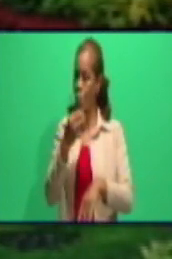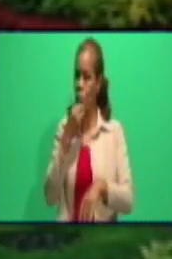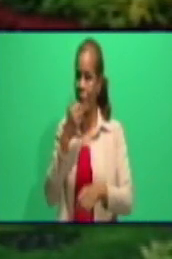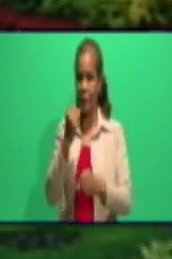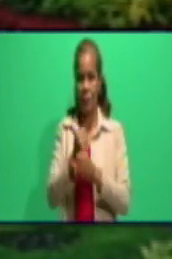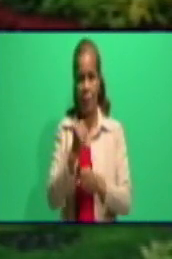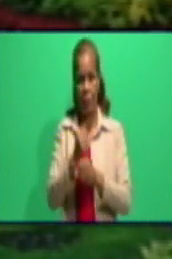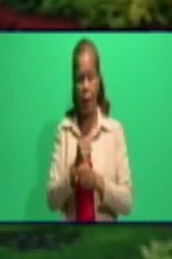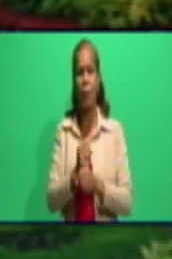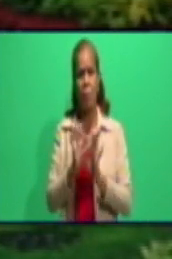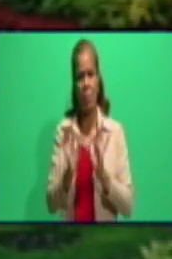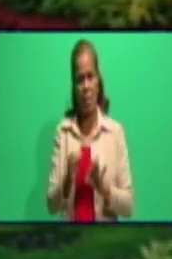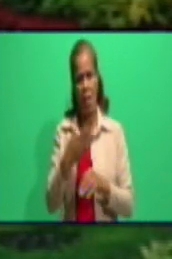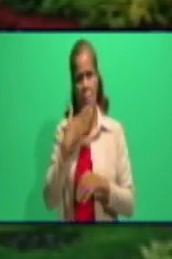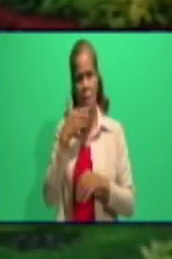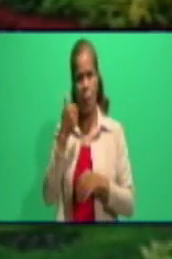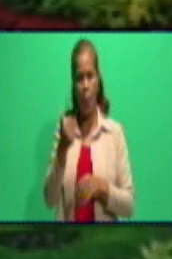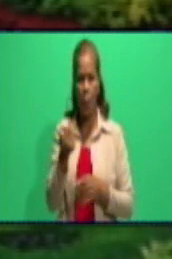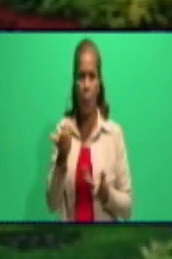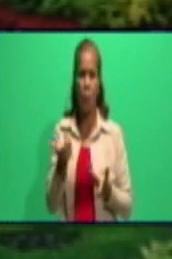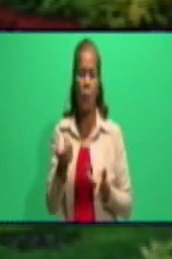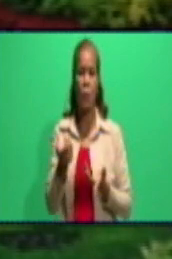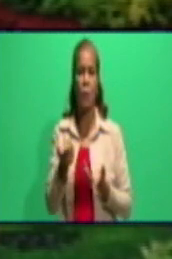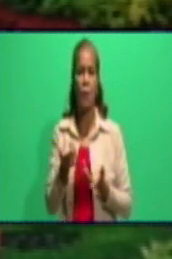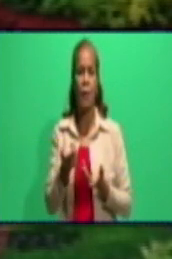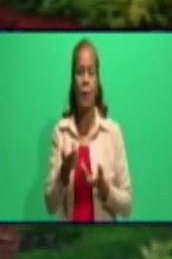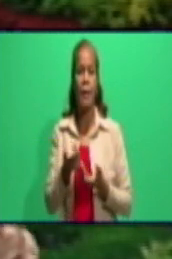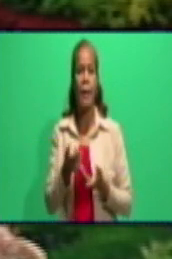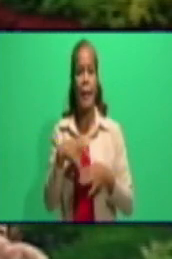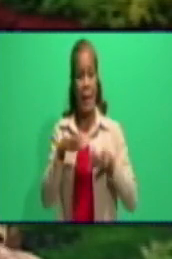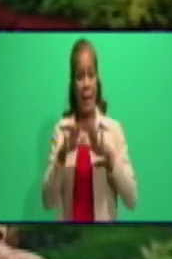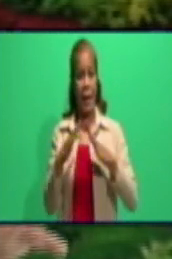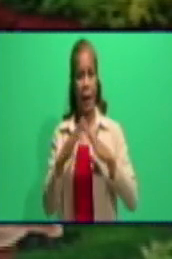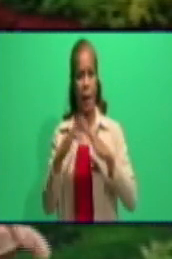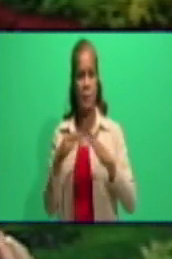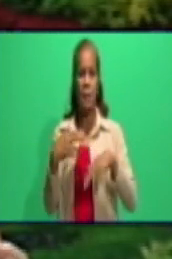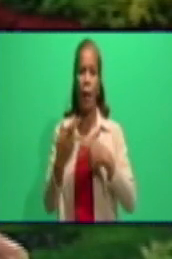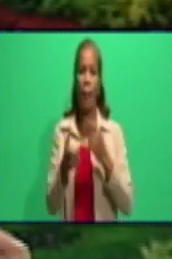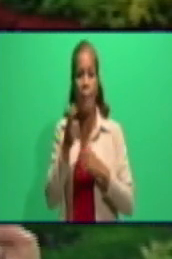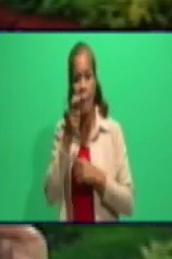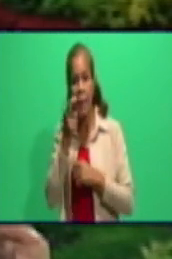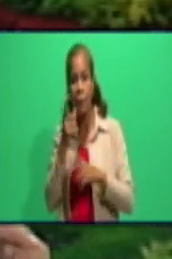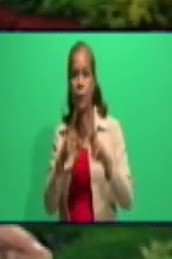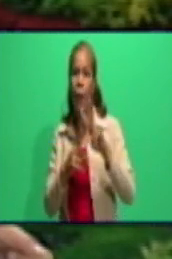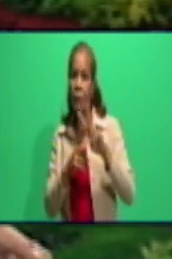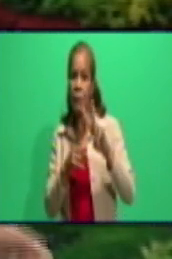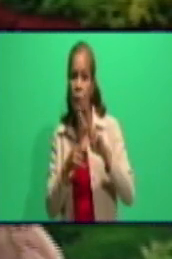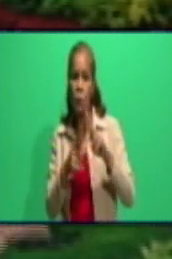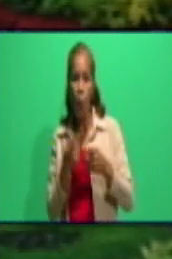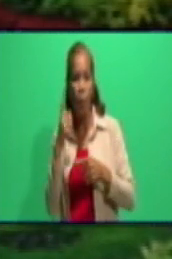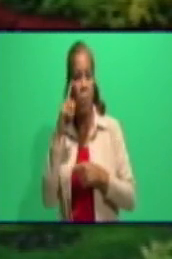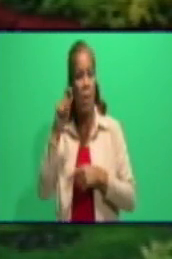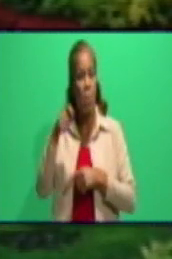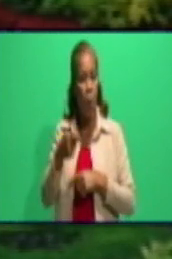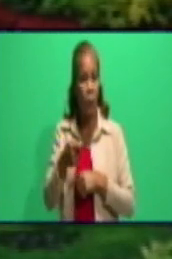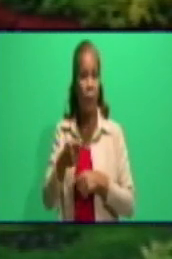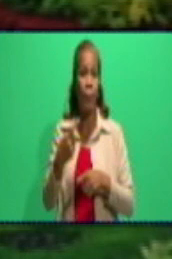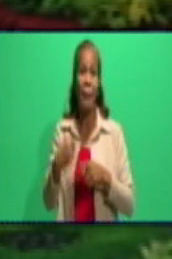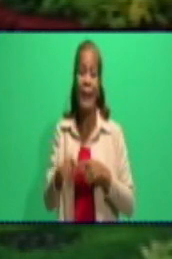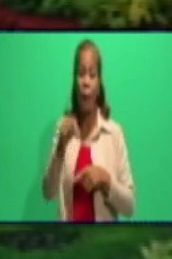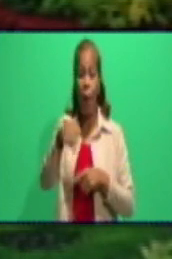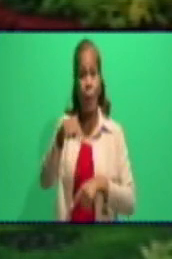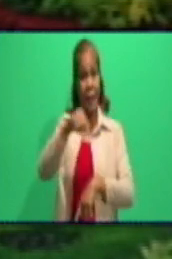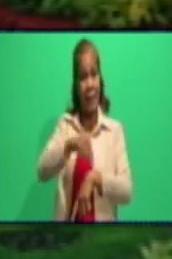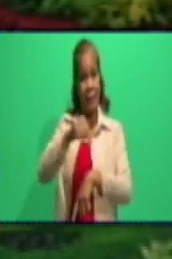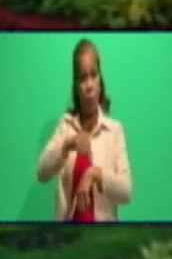verdad, es muy cómodo estar en la casa en el aislamiento, poder ver una serie, una película interesante, pero bueno, desafortunadamente